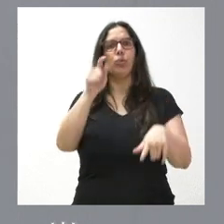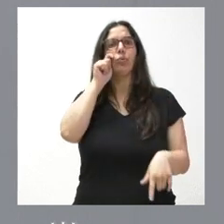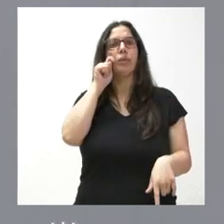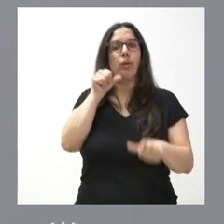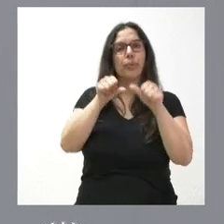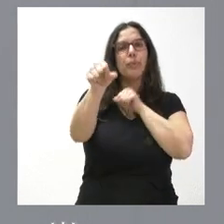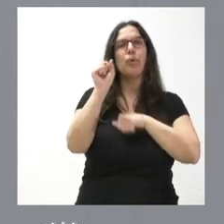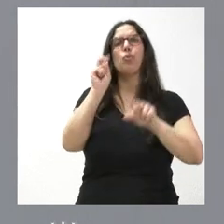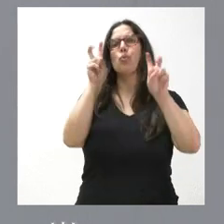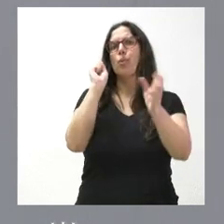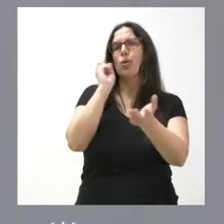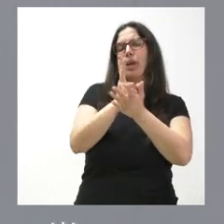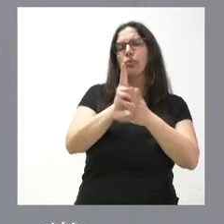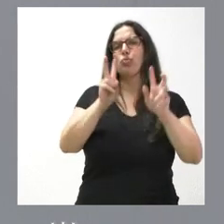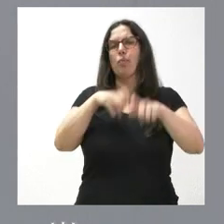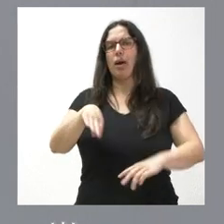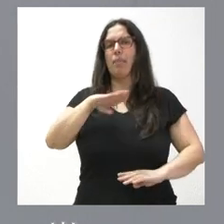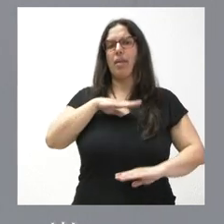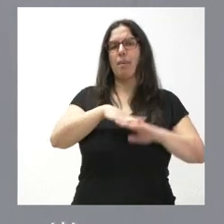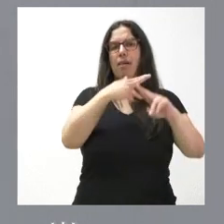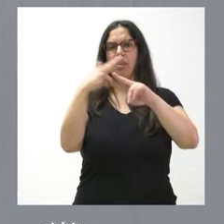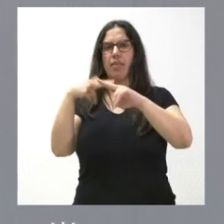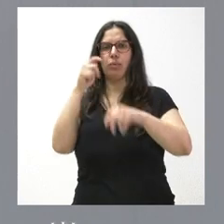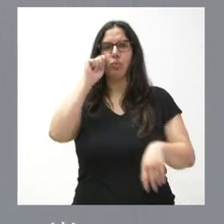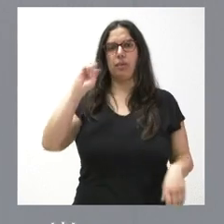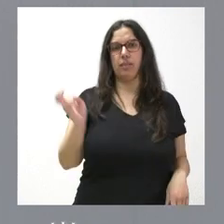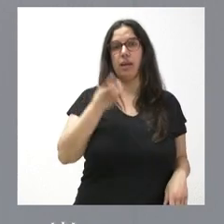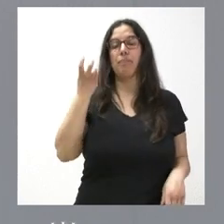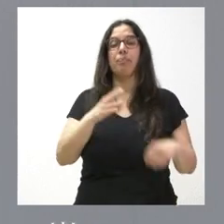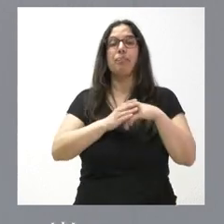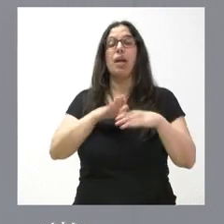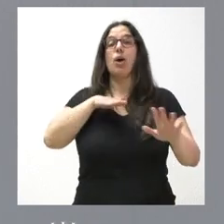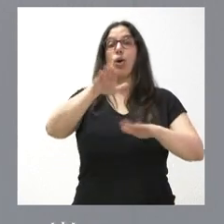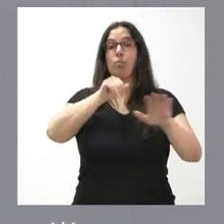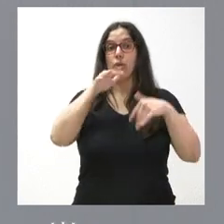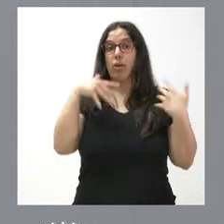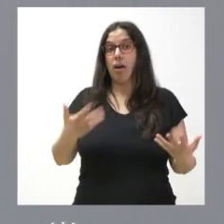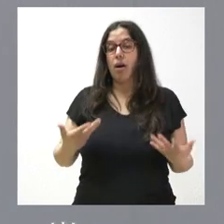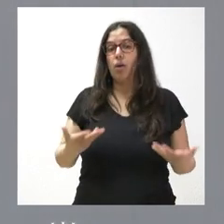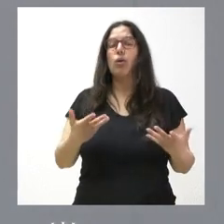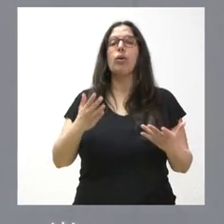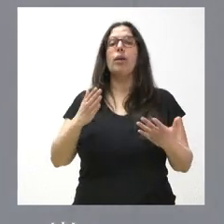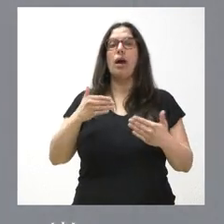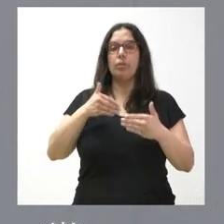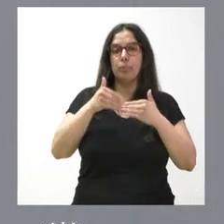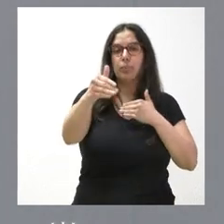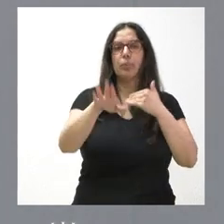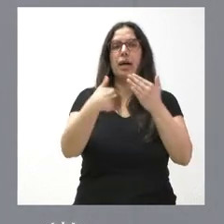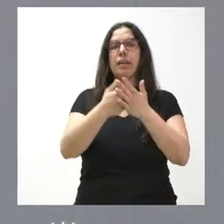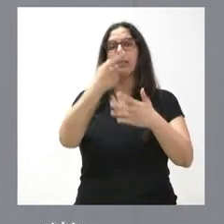retos y a las nuevas capacidades de actividad turística. La convocatoria actual va a llegar hasta el año 2026